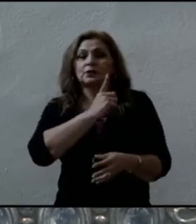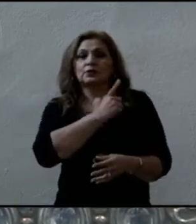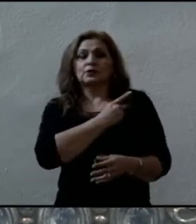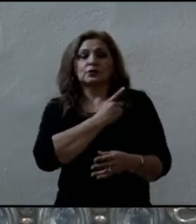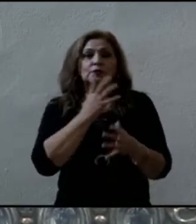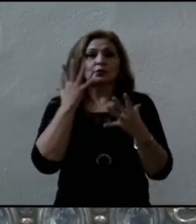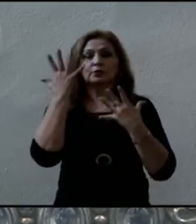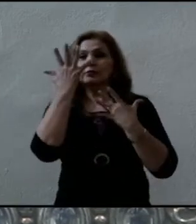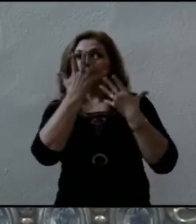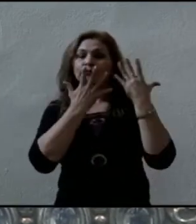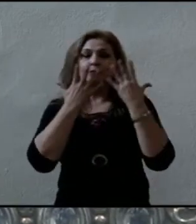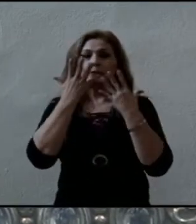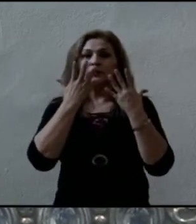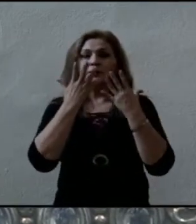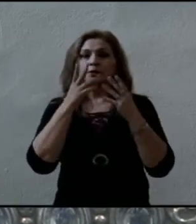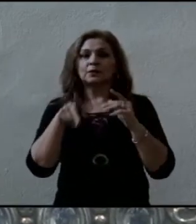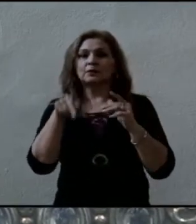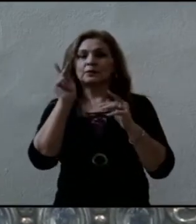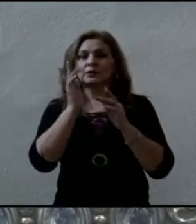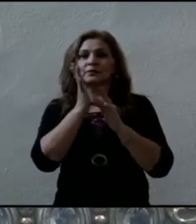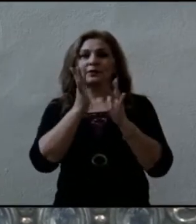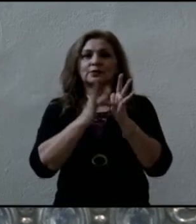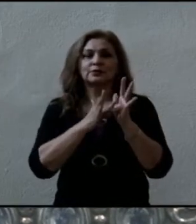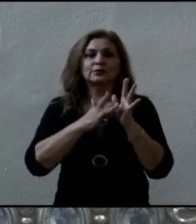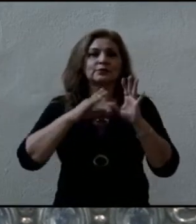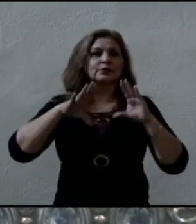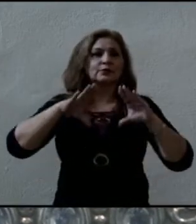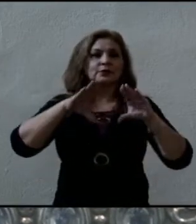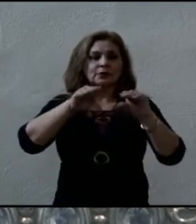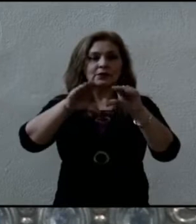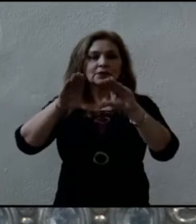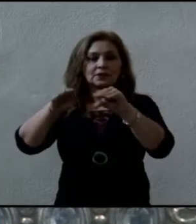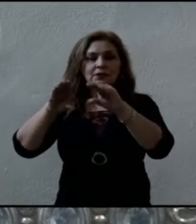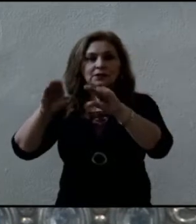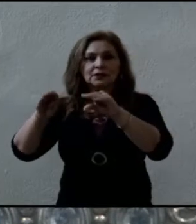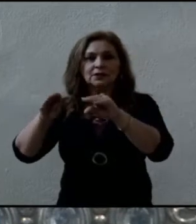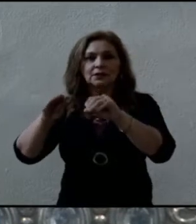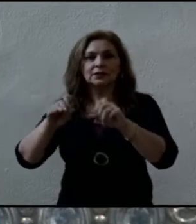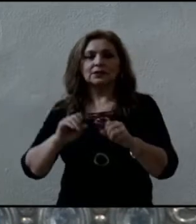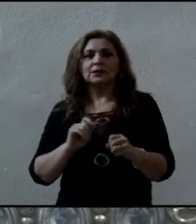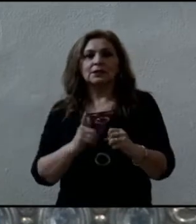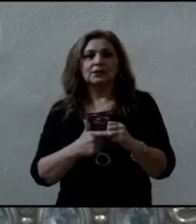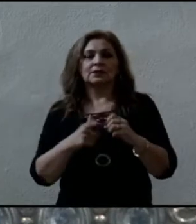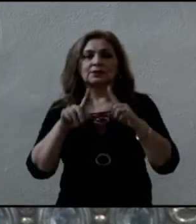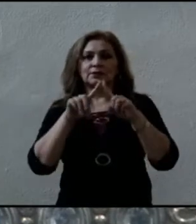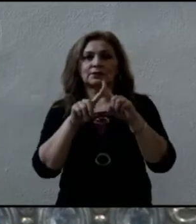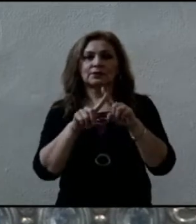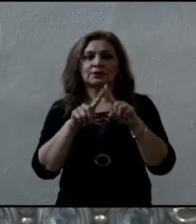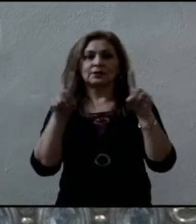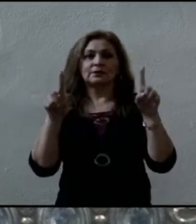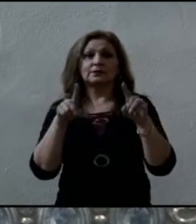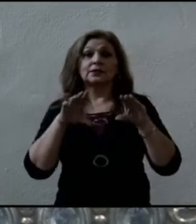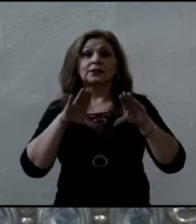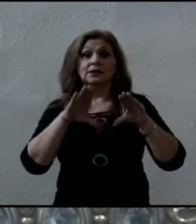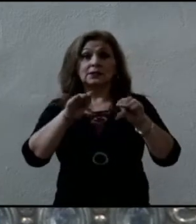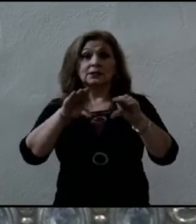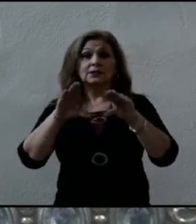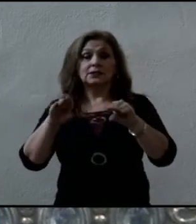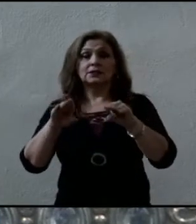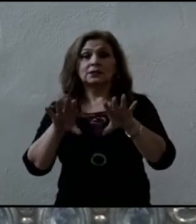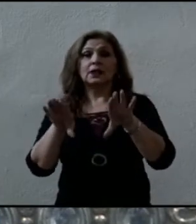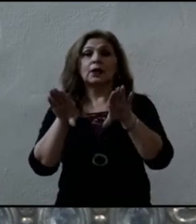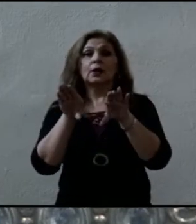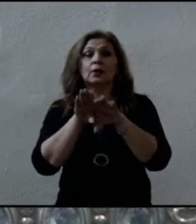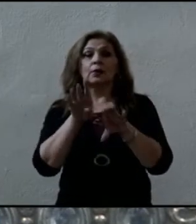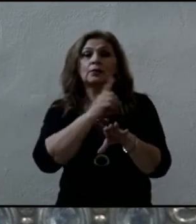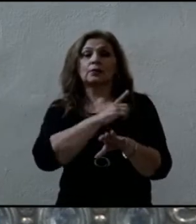enseña. Pero no les enseña doctrinas, les enseña cómo hay que